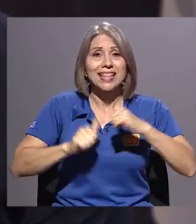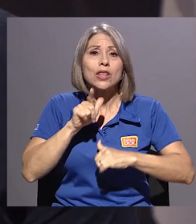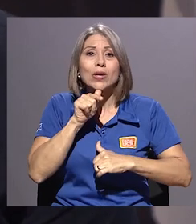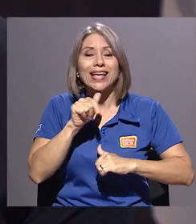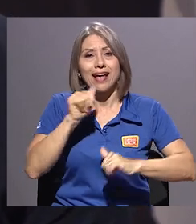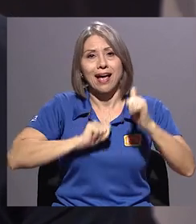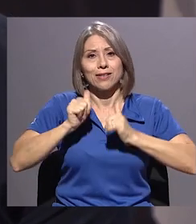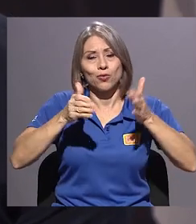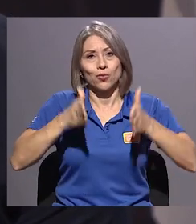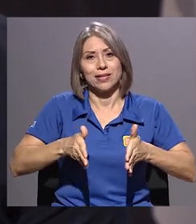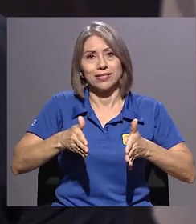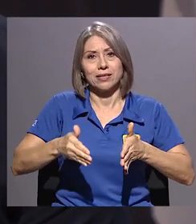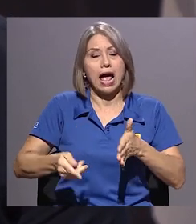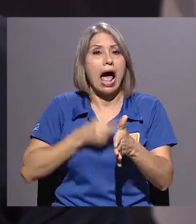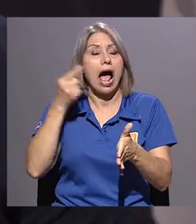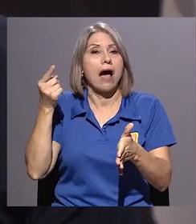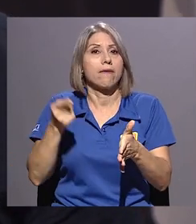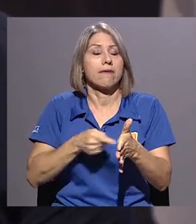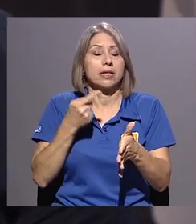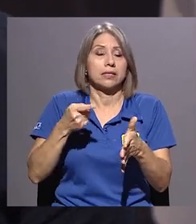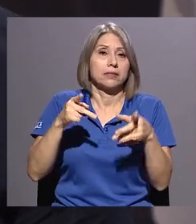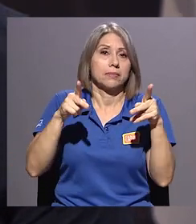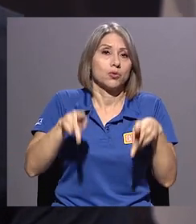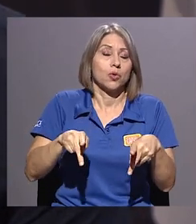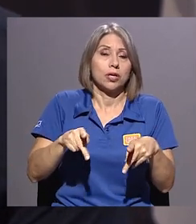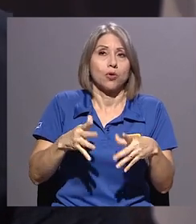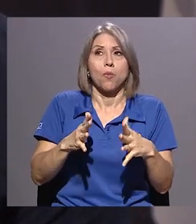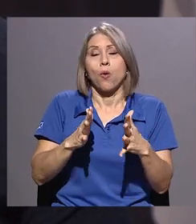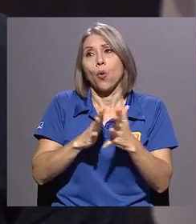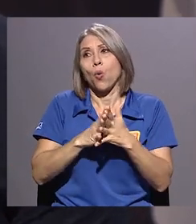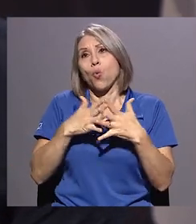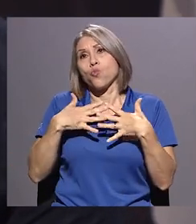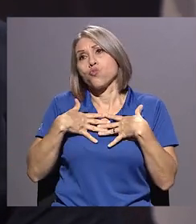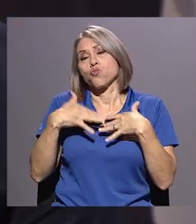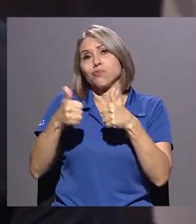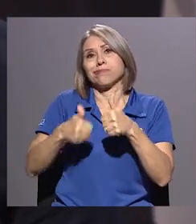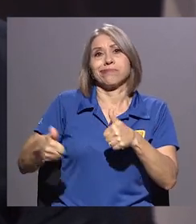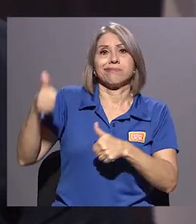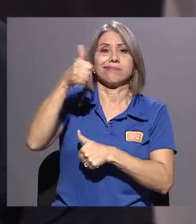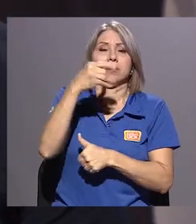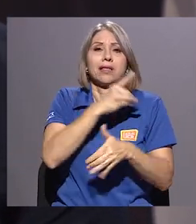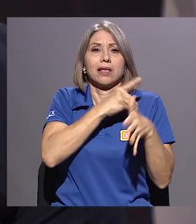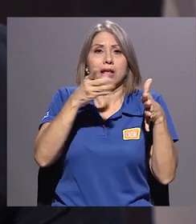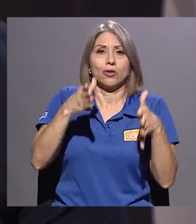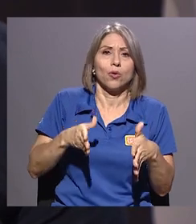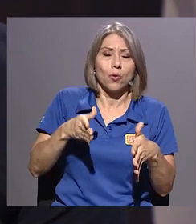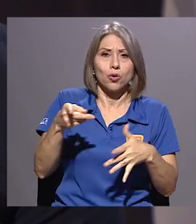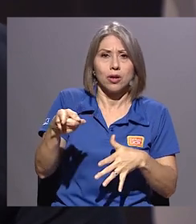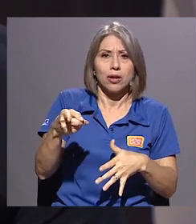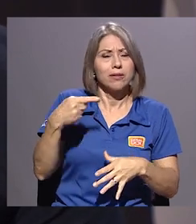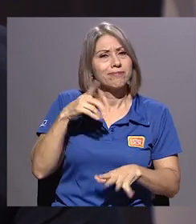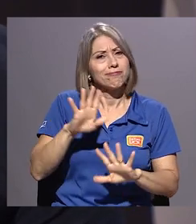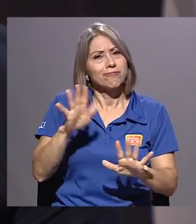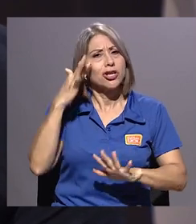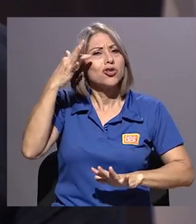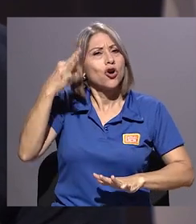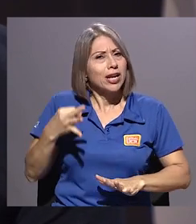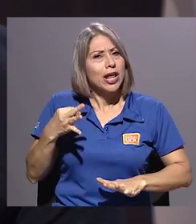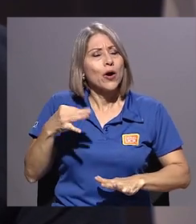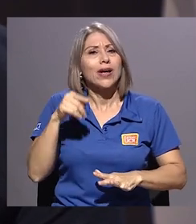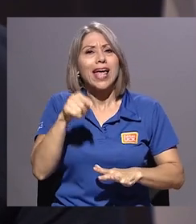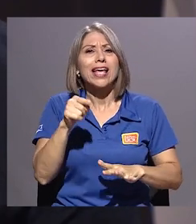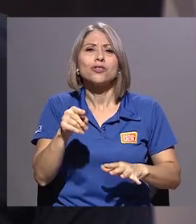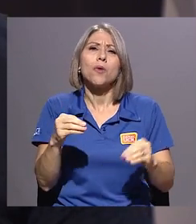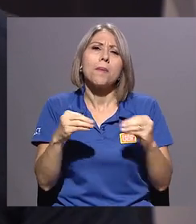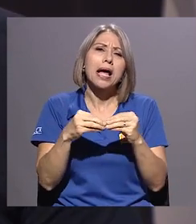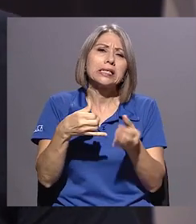exceso de mando que se le da al director, yo creo que empobrece las puestas en